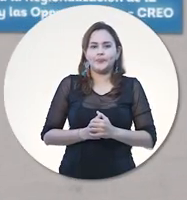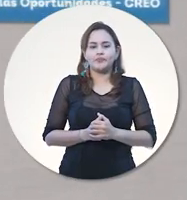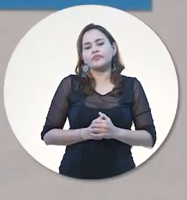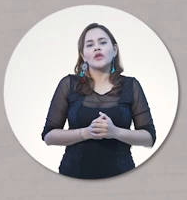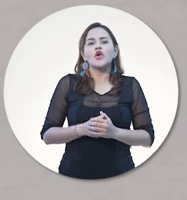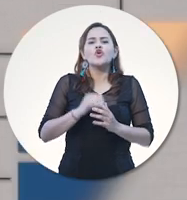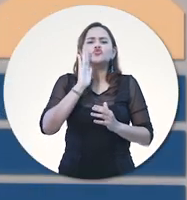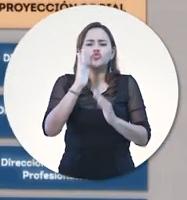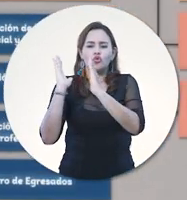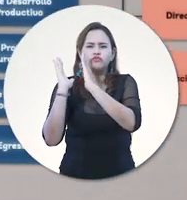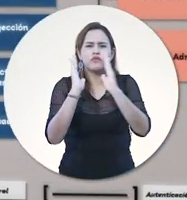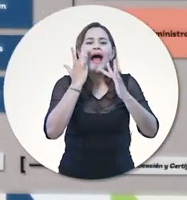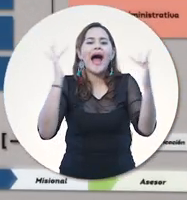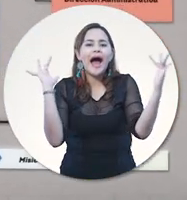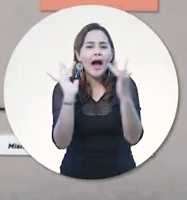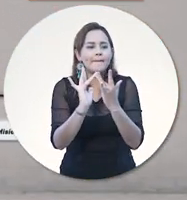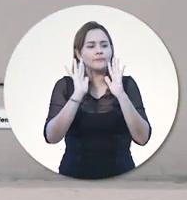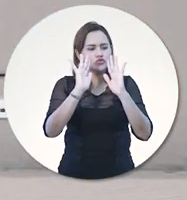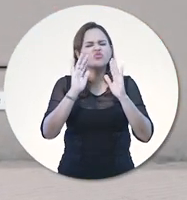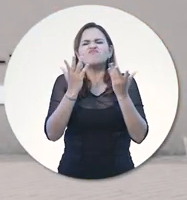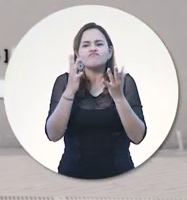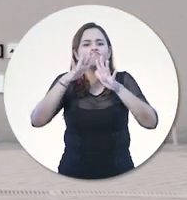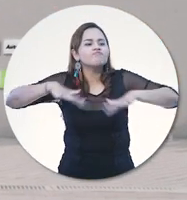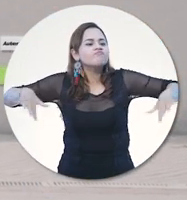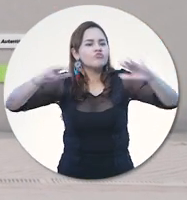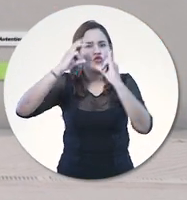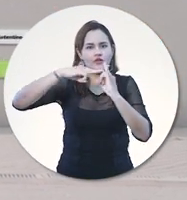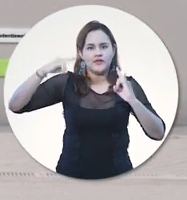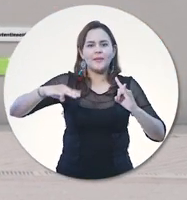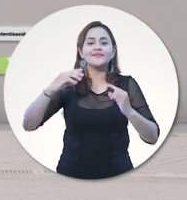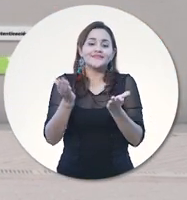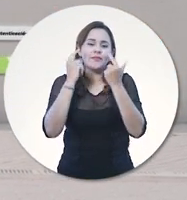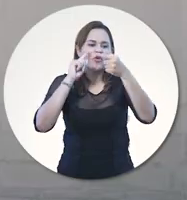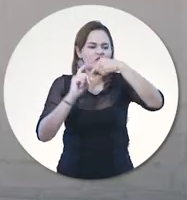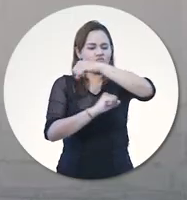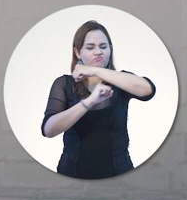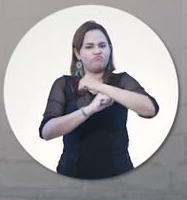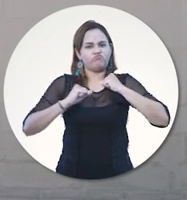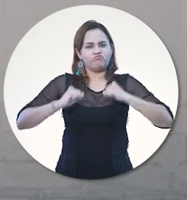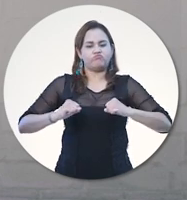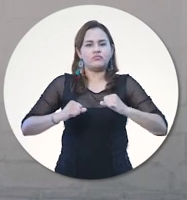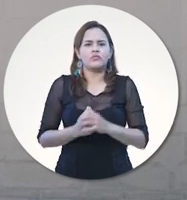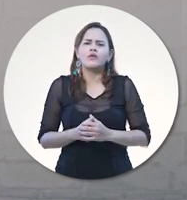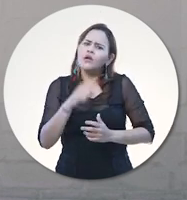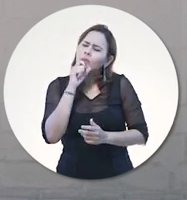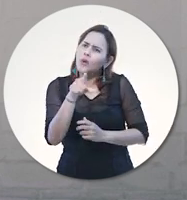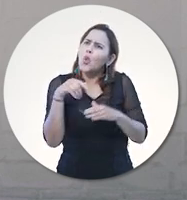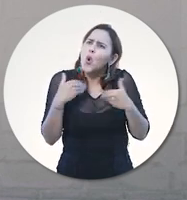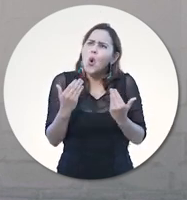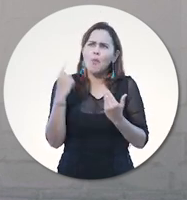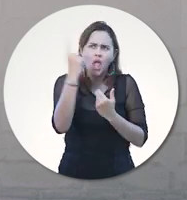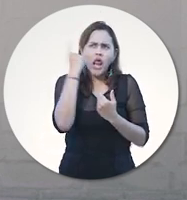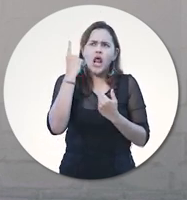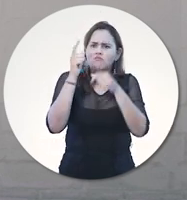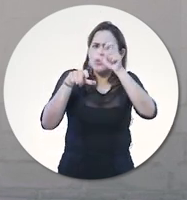Esta estructura es acorde a la naturaleza y tamaño de la universidad, lo cual fortalece sus procesos. ¿Y cómo mantener a la gente